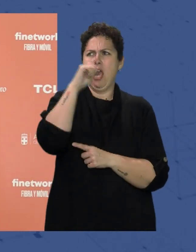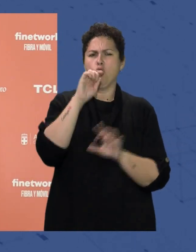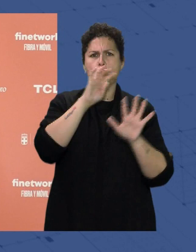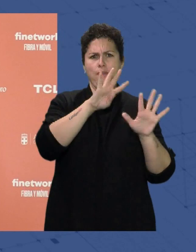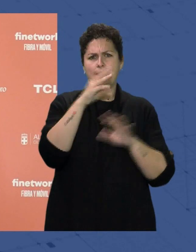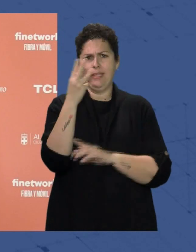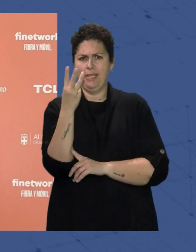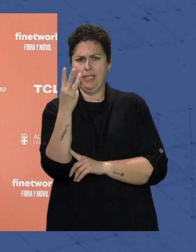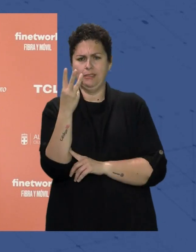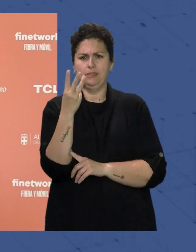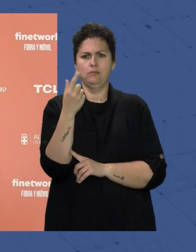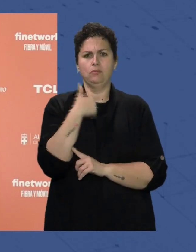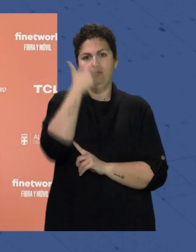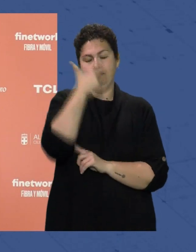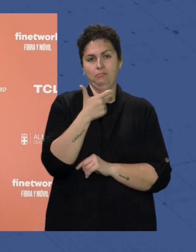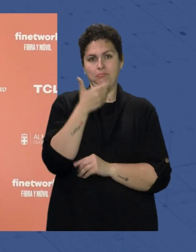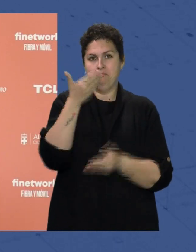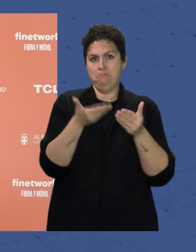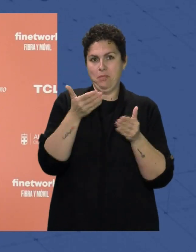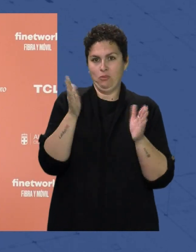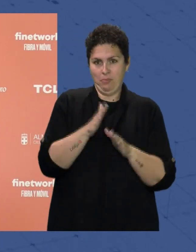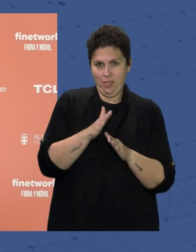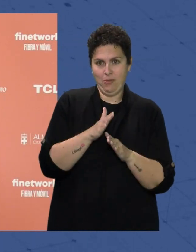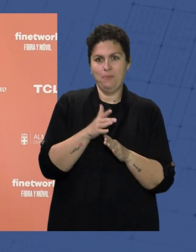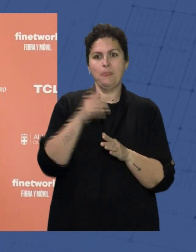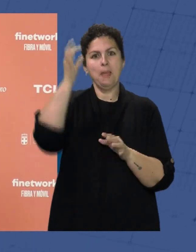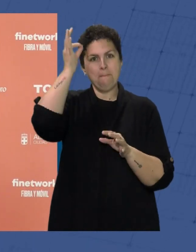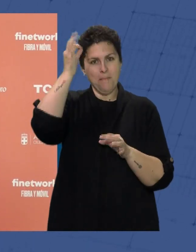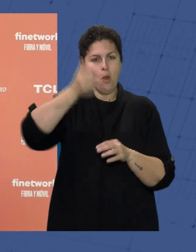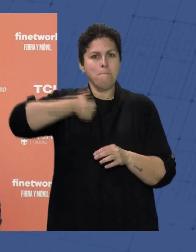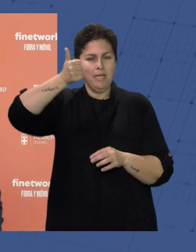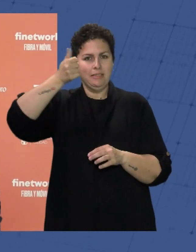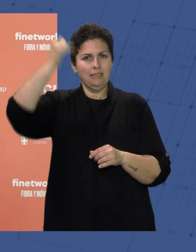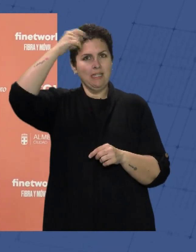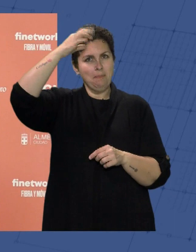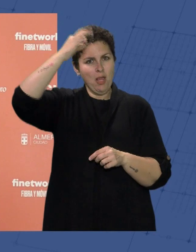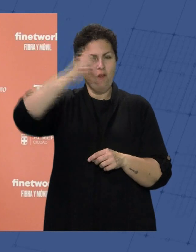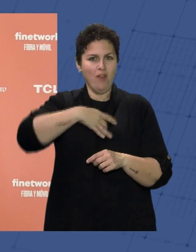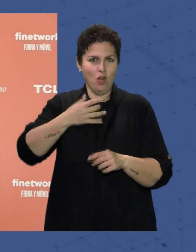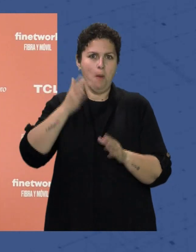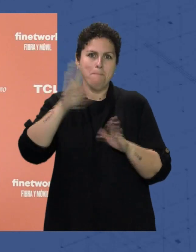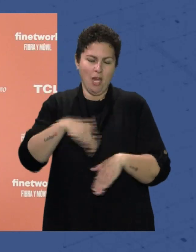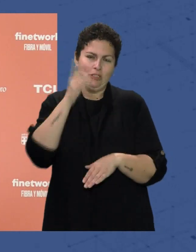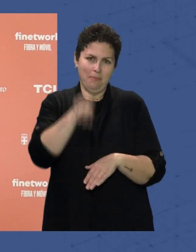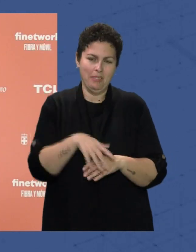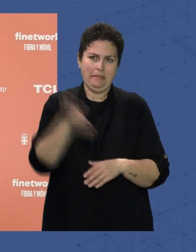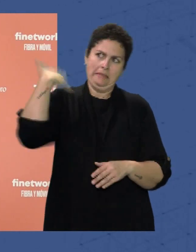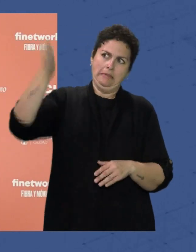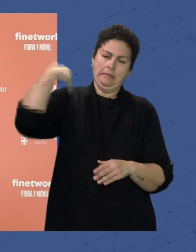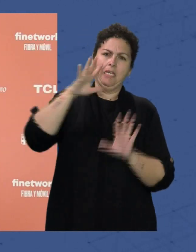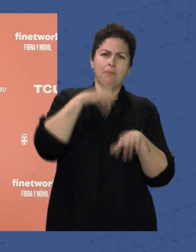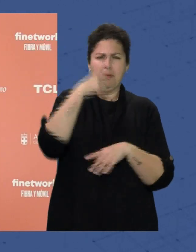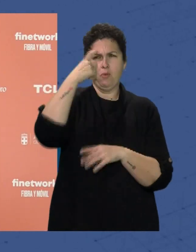Donde tenía menos peso Más pelo Y menos canas O que hace ya bastante Y me recordaban ahora El campo